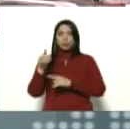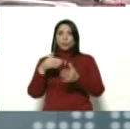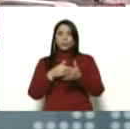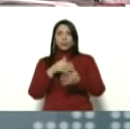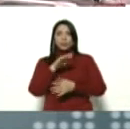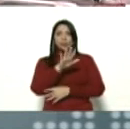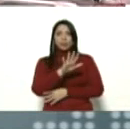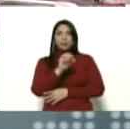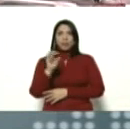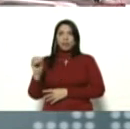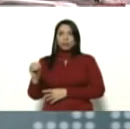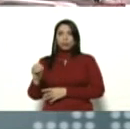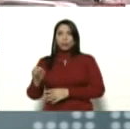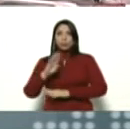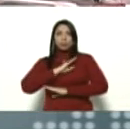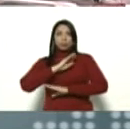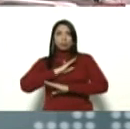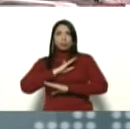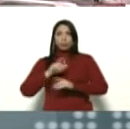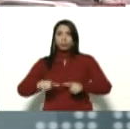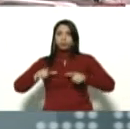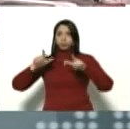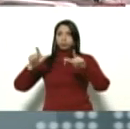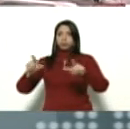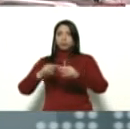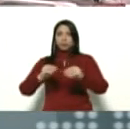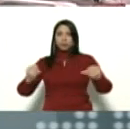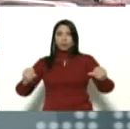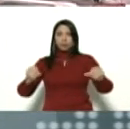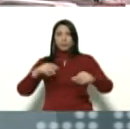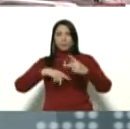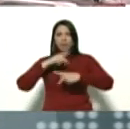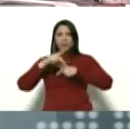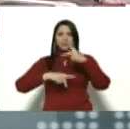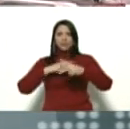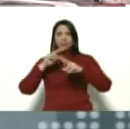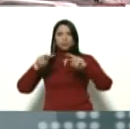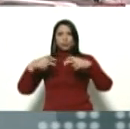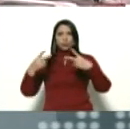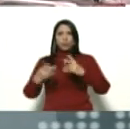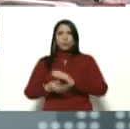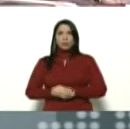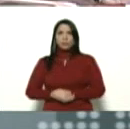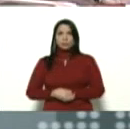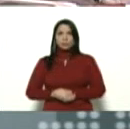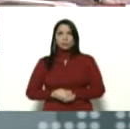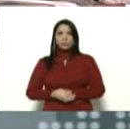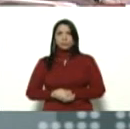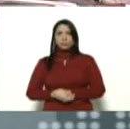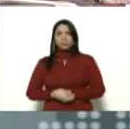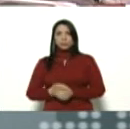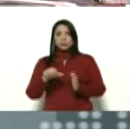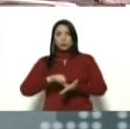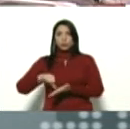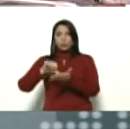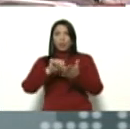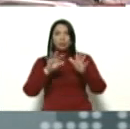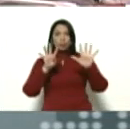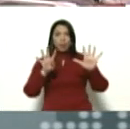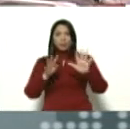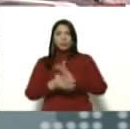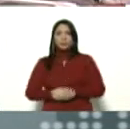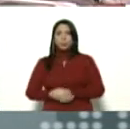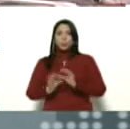títulos de tierra urbana la planificación de nuevas nueve nuevas ciudades la